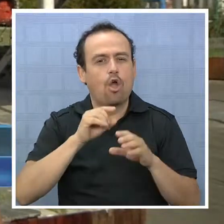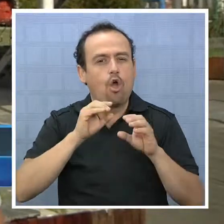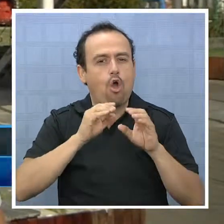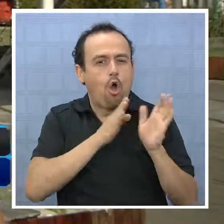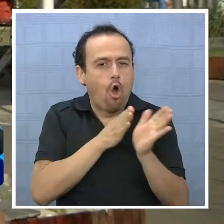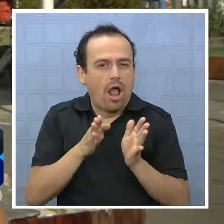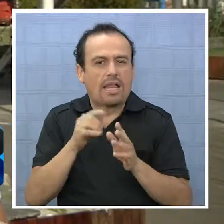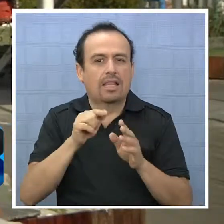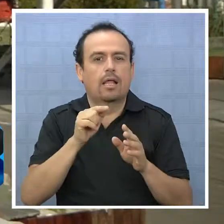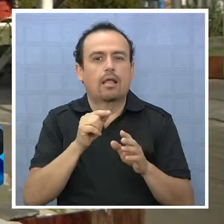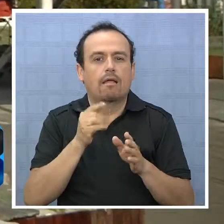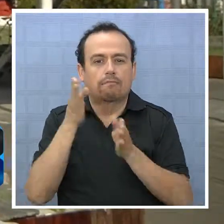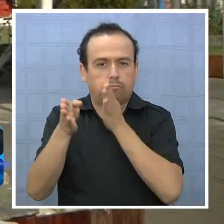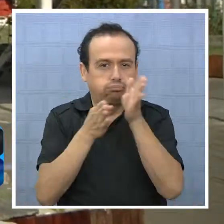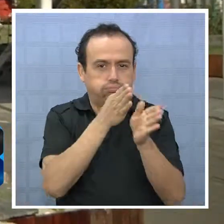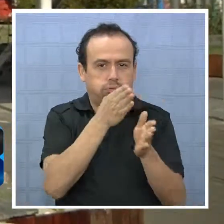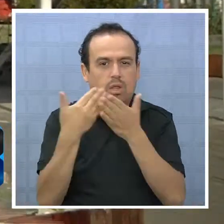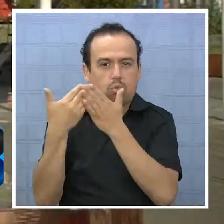esta gira de estudio.